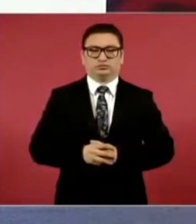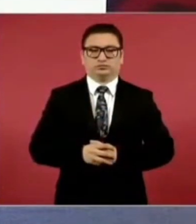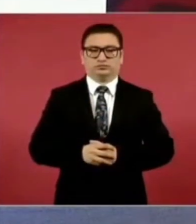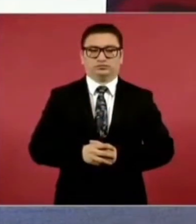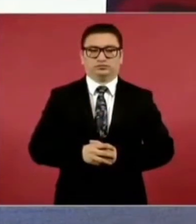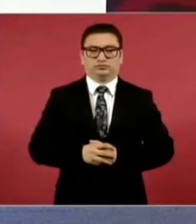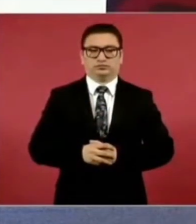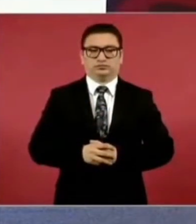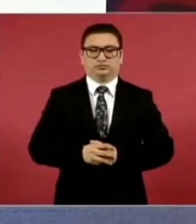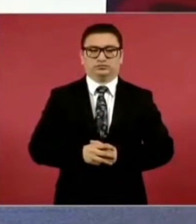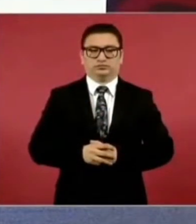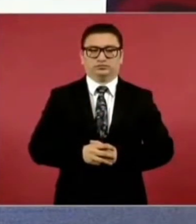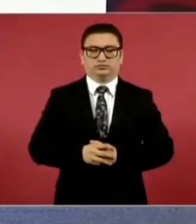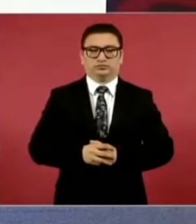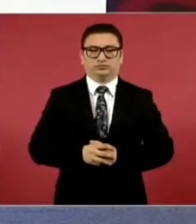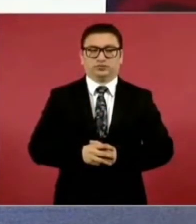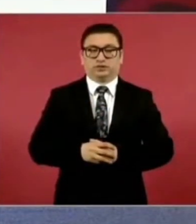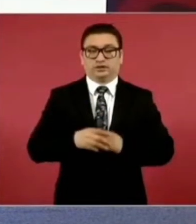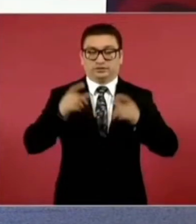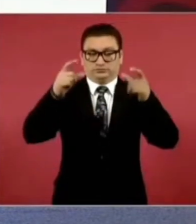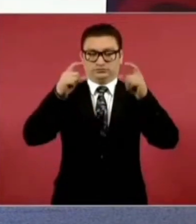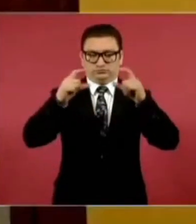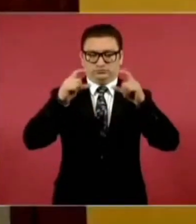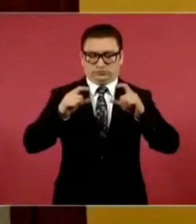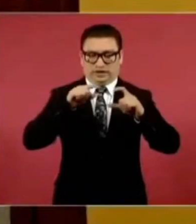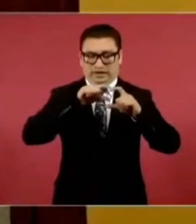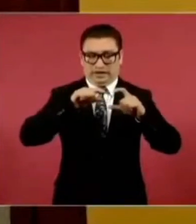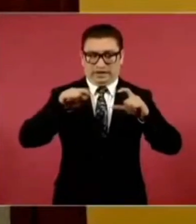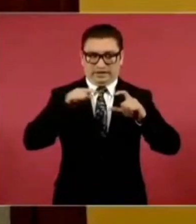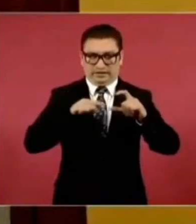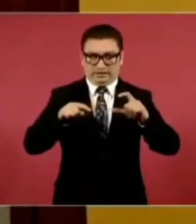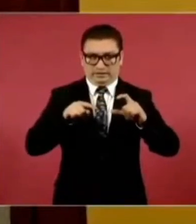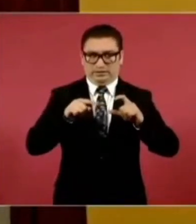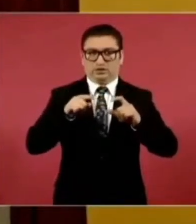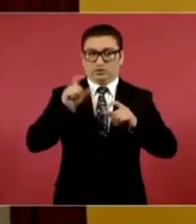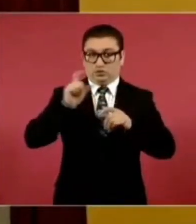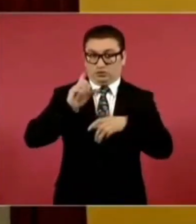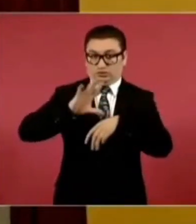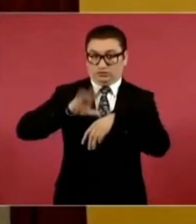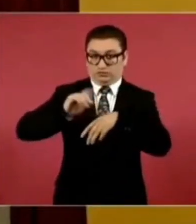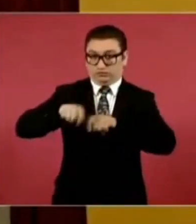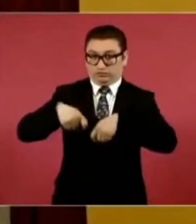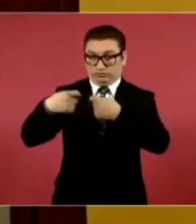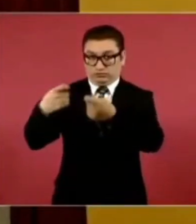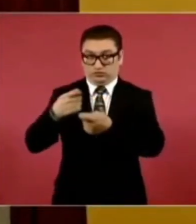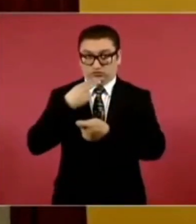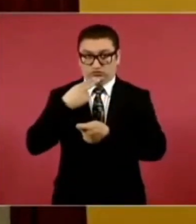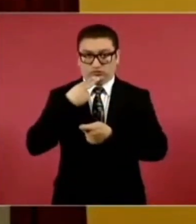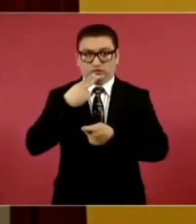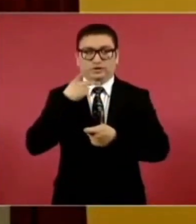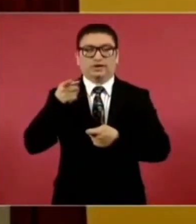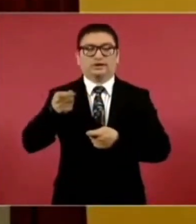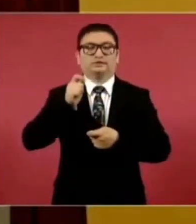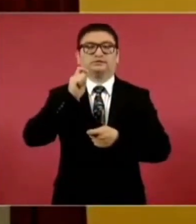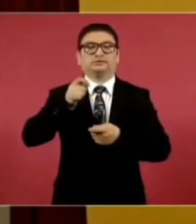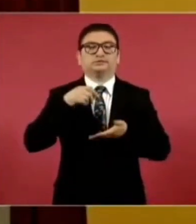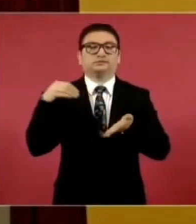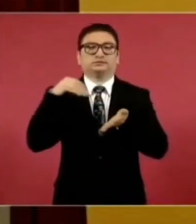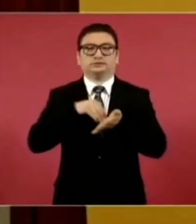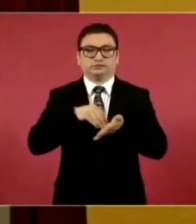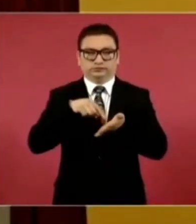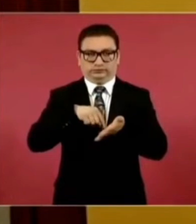hay una cláusula en todas las concesiones donde se establece